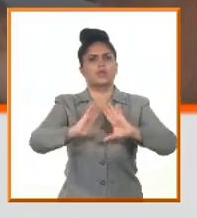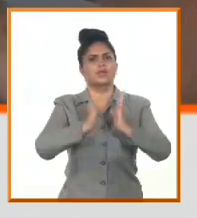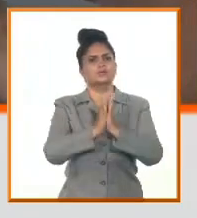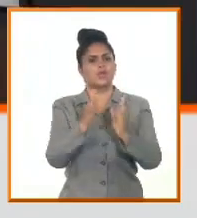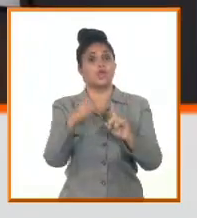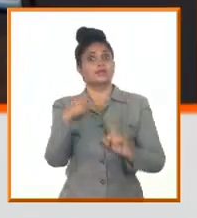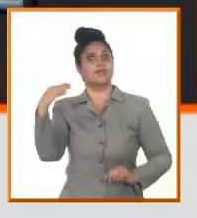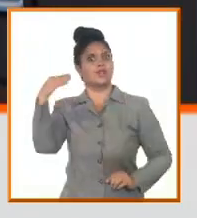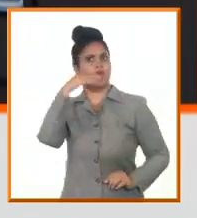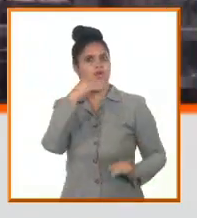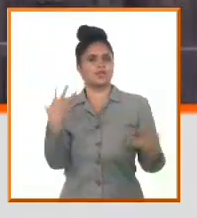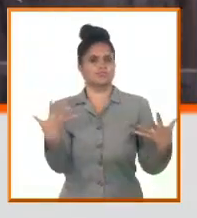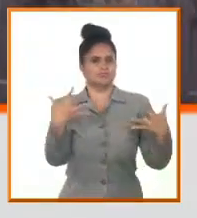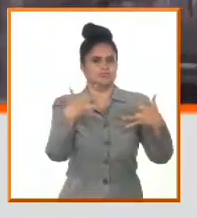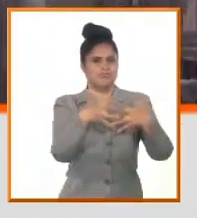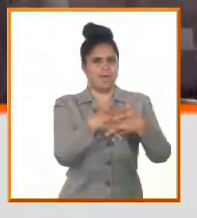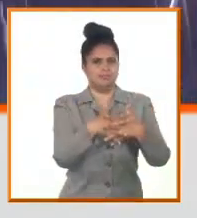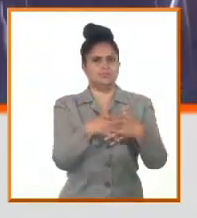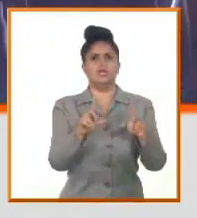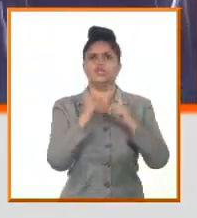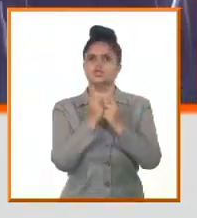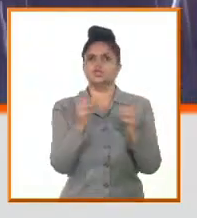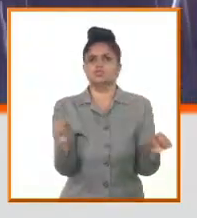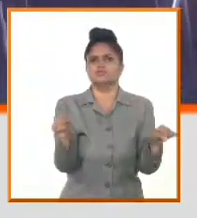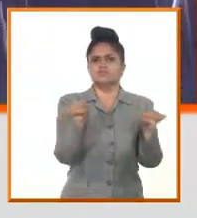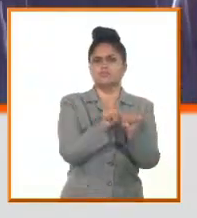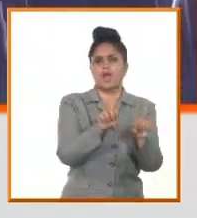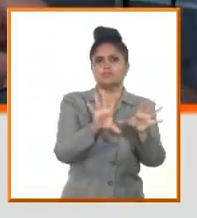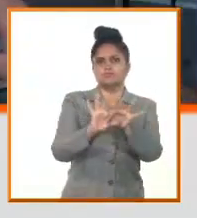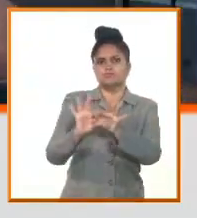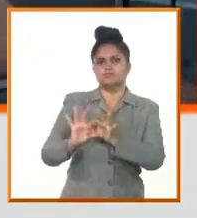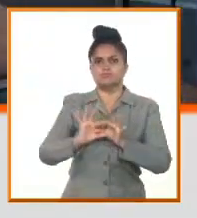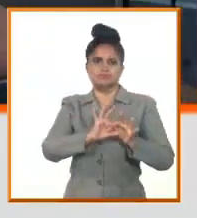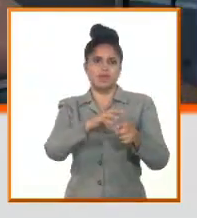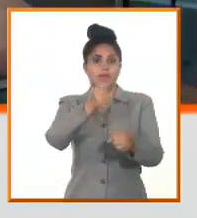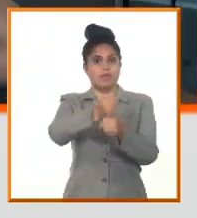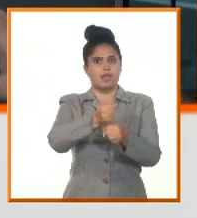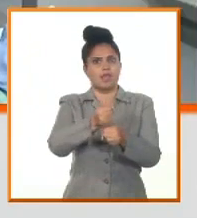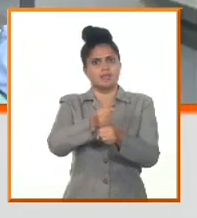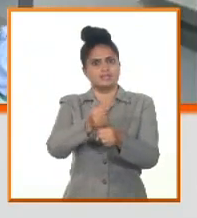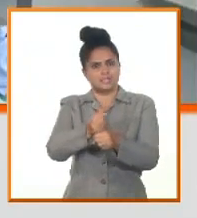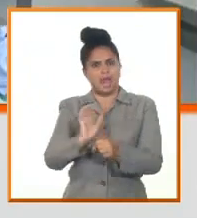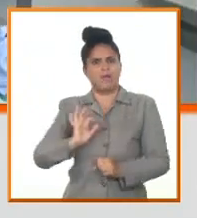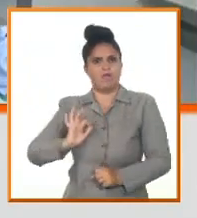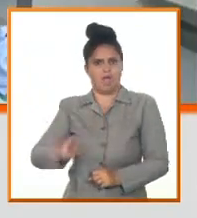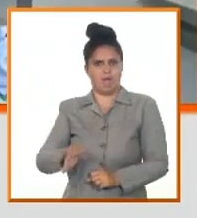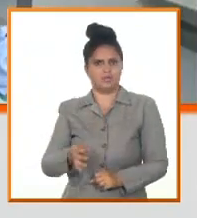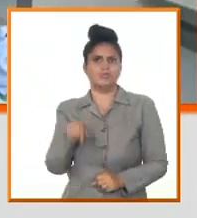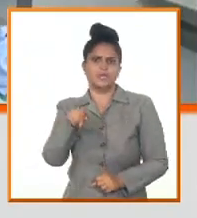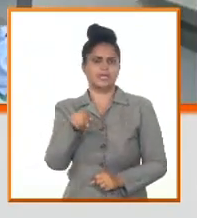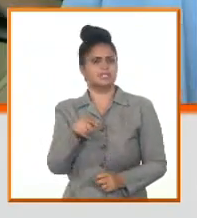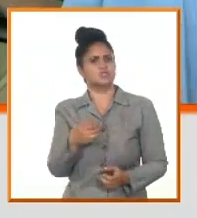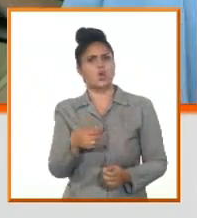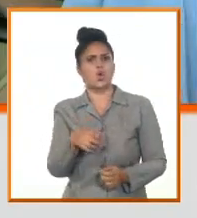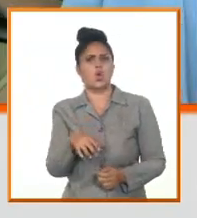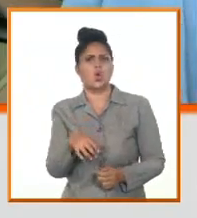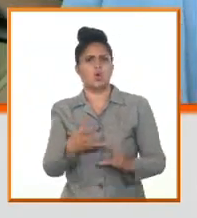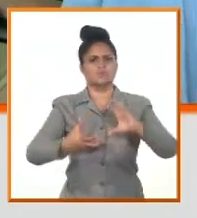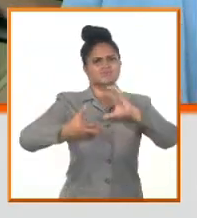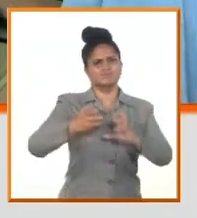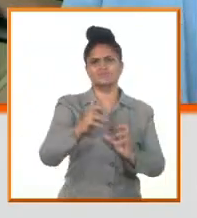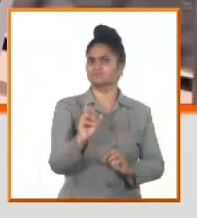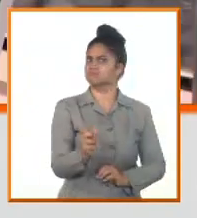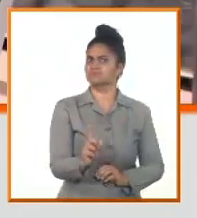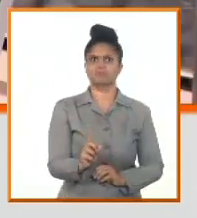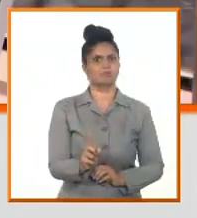partes y que nos gusta permanentemente estar trabajando. ¿Eso es sencillo bajo el contexto actual? Es